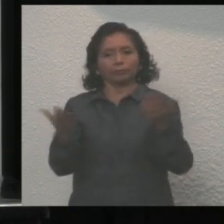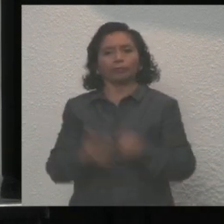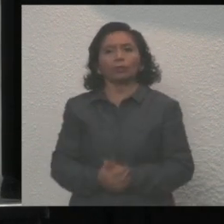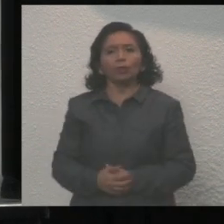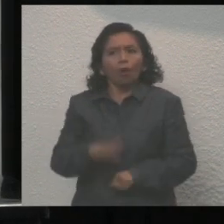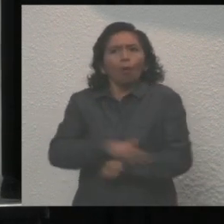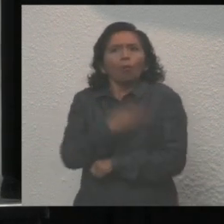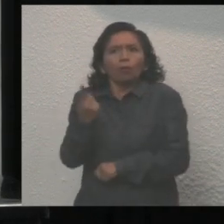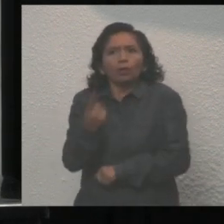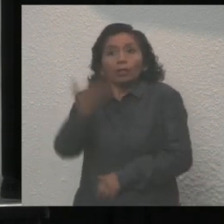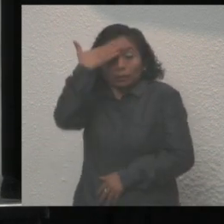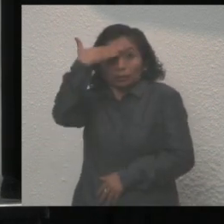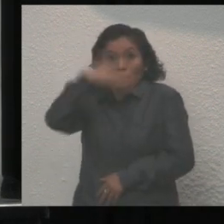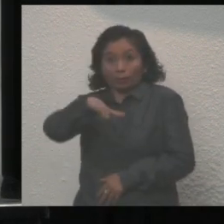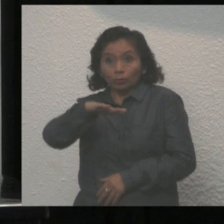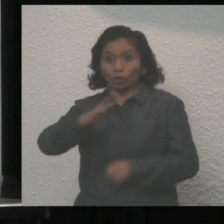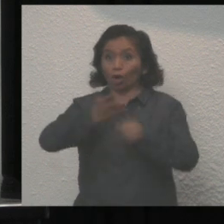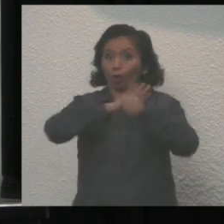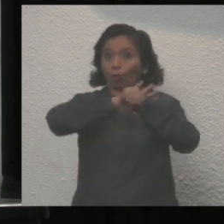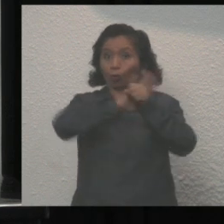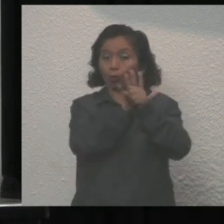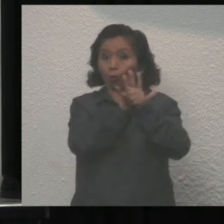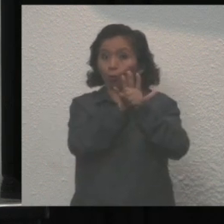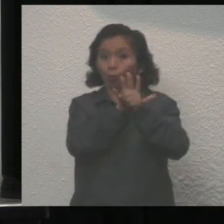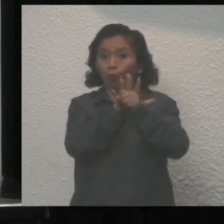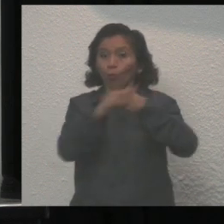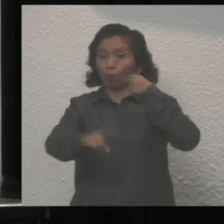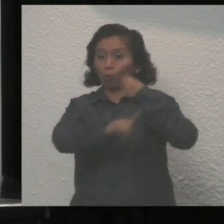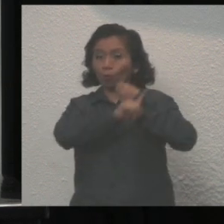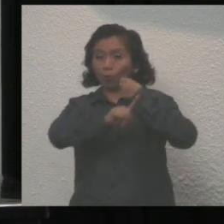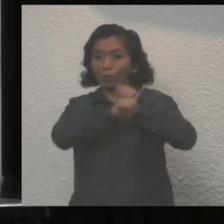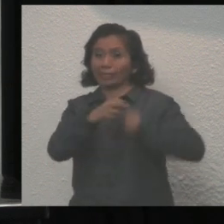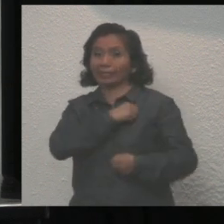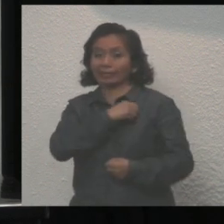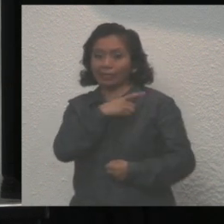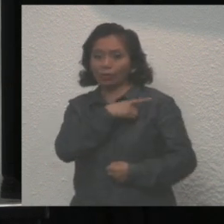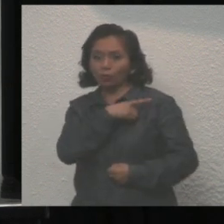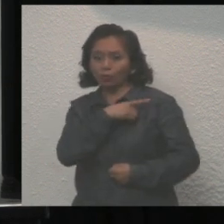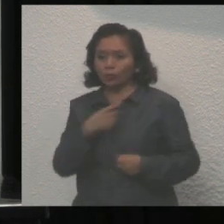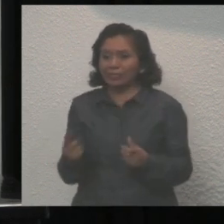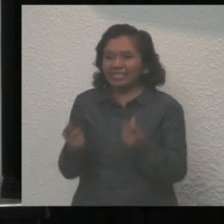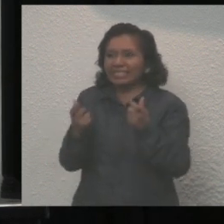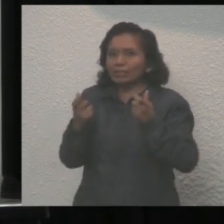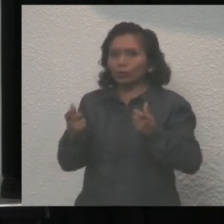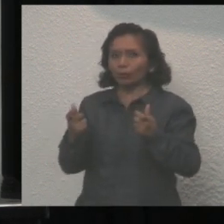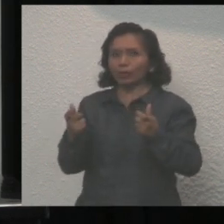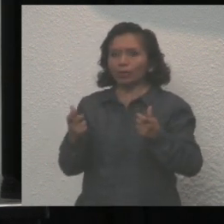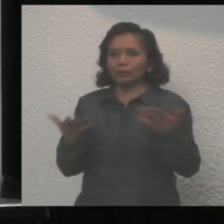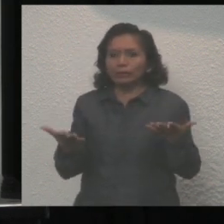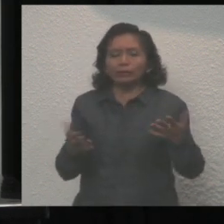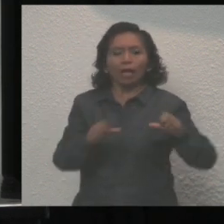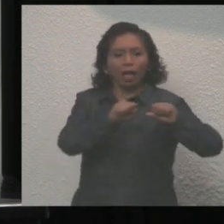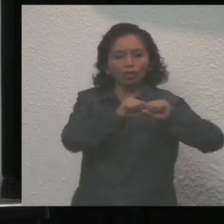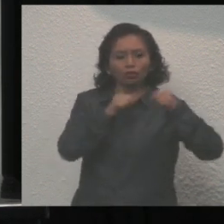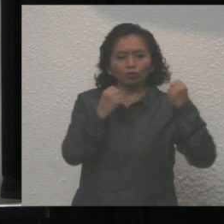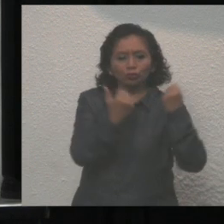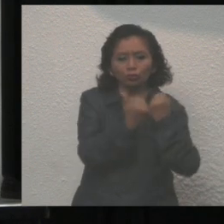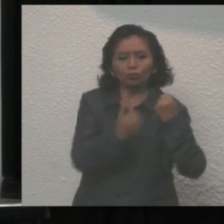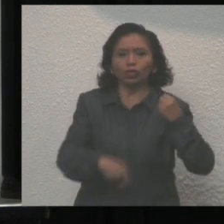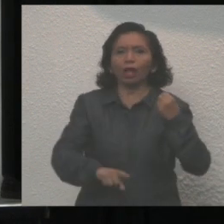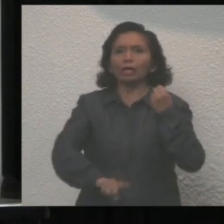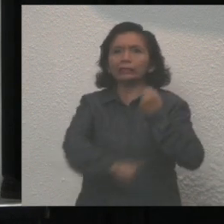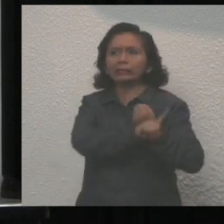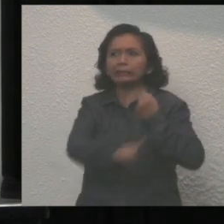la crisis sanitaria que ha vivido el mundo entero generó una parálisis económica que ocasionó una crisis social nunca